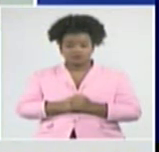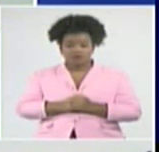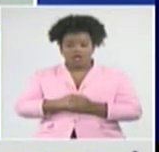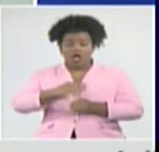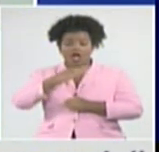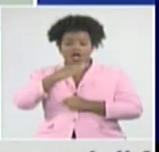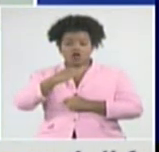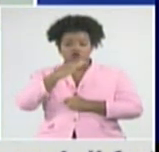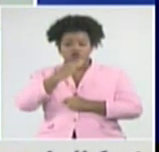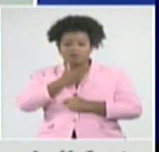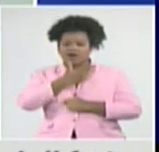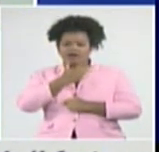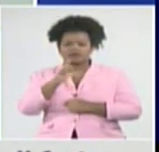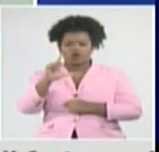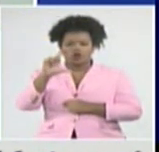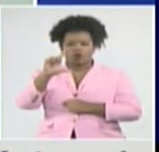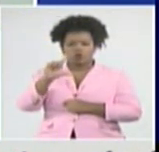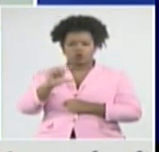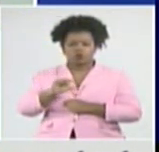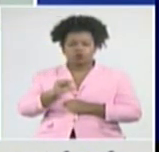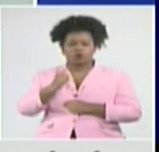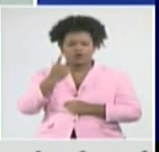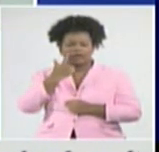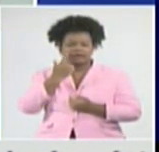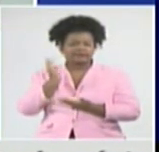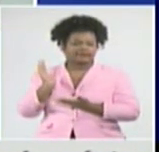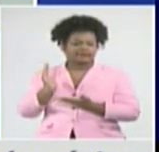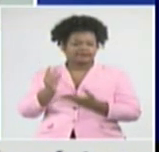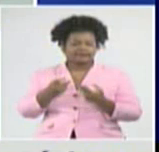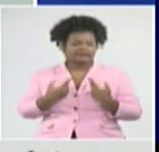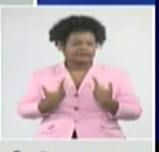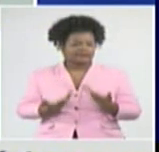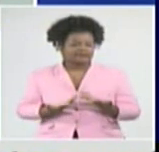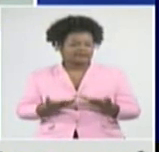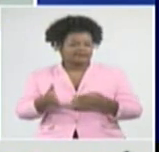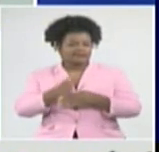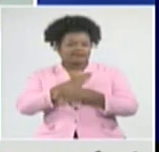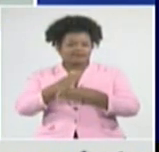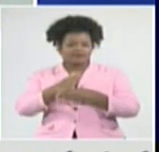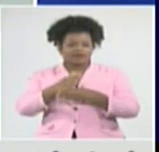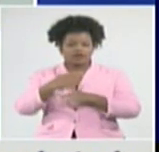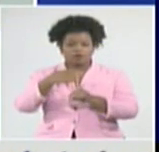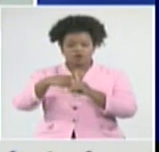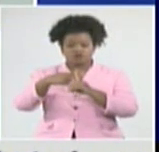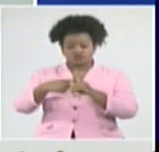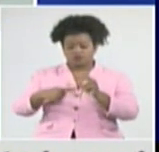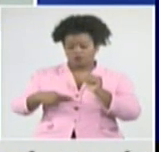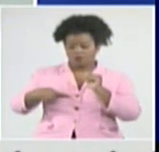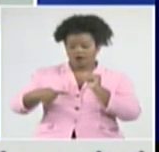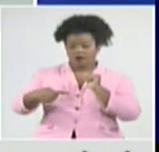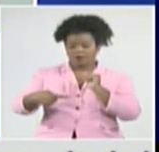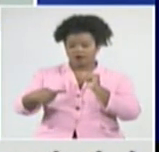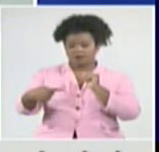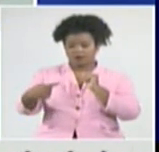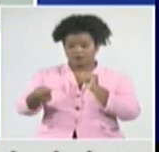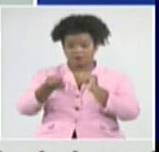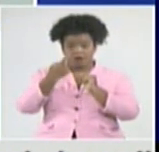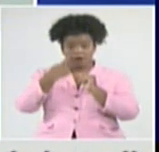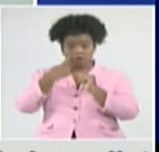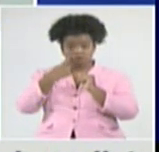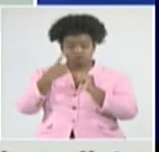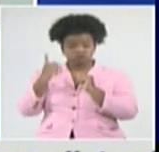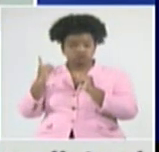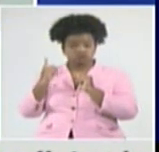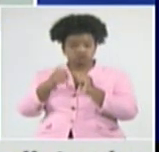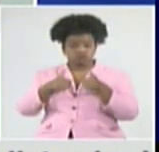disminución. Esos son los casos positivos que se diagnostican diariamente, que se puede apreciar bien cómo han